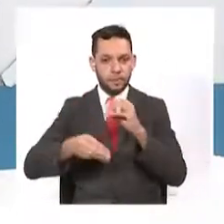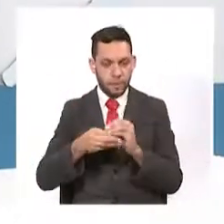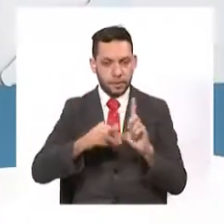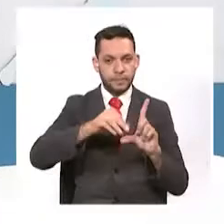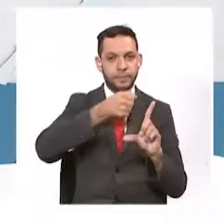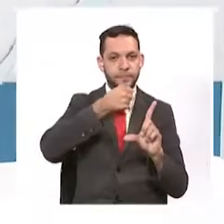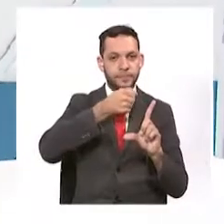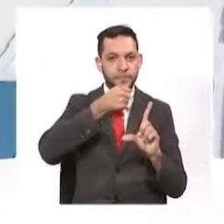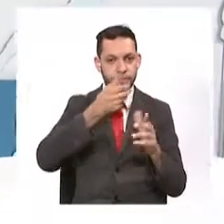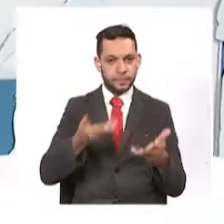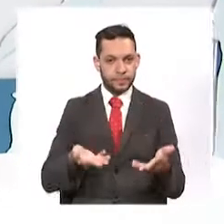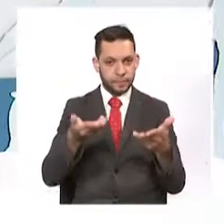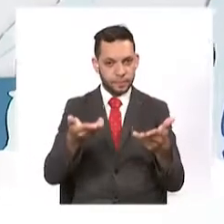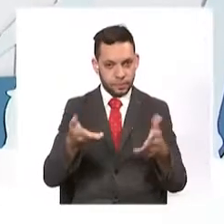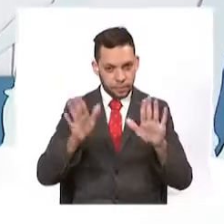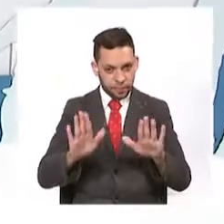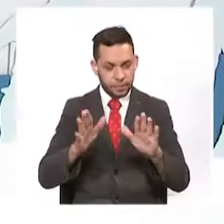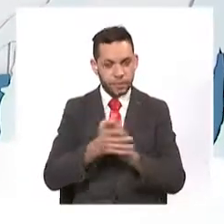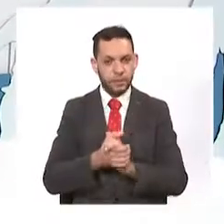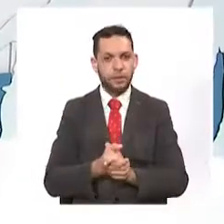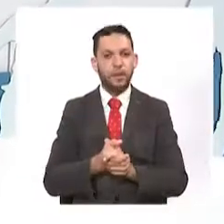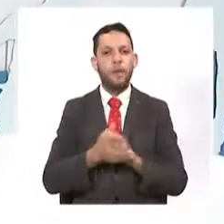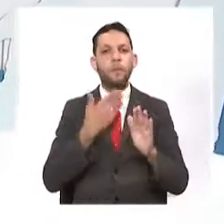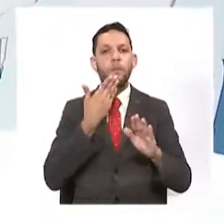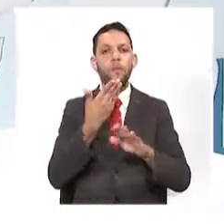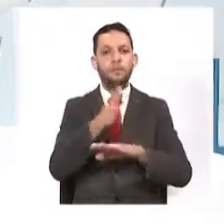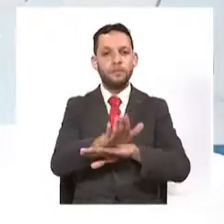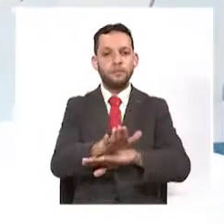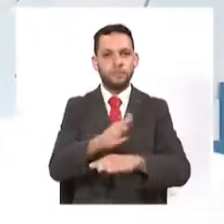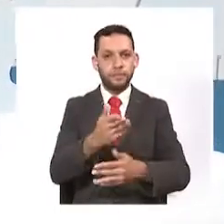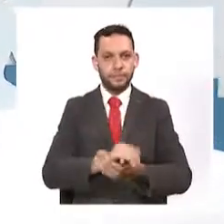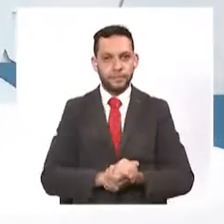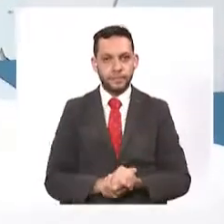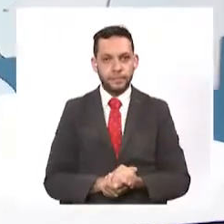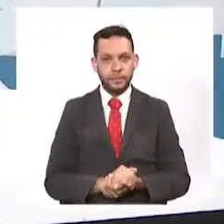información en Telecafé Noticias, edición fin de semana. Una feliz tarde para todos.